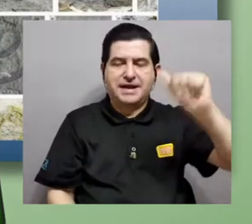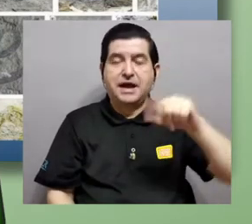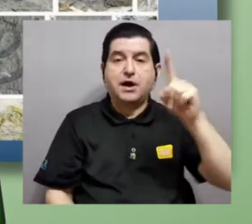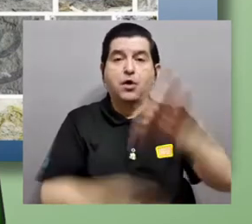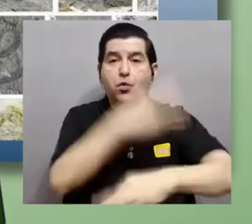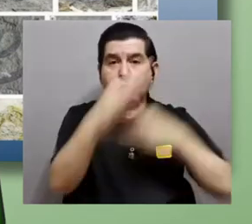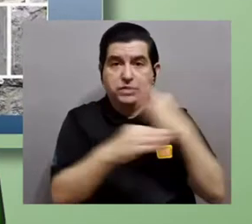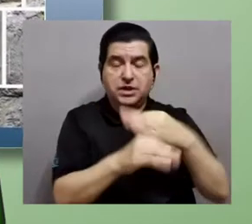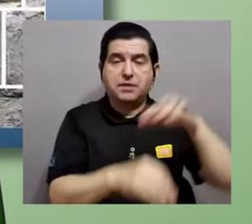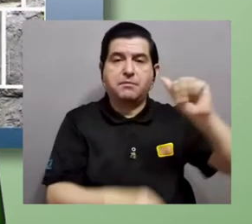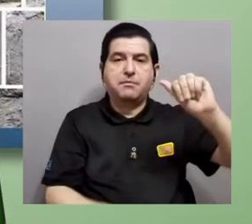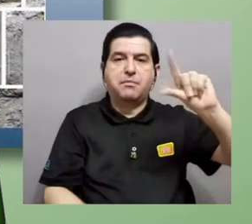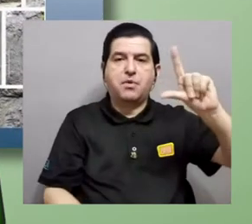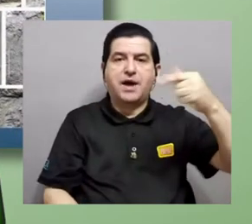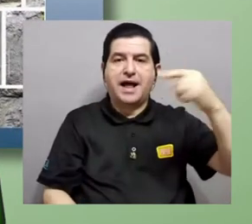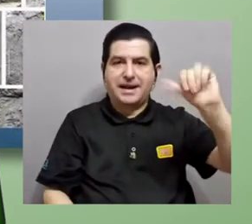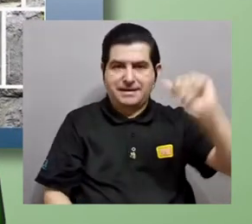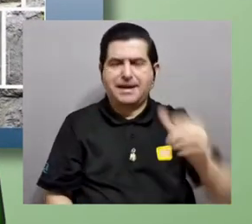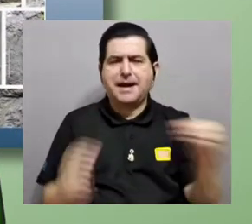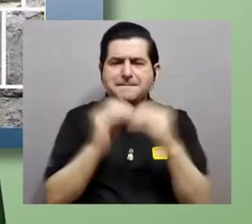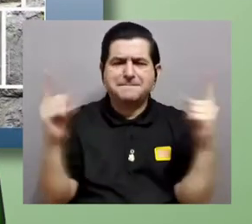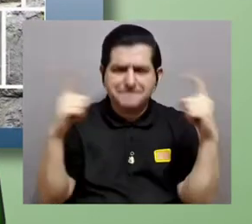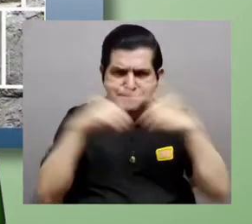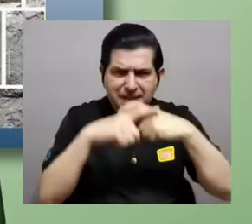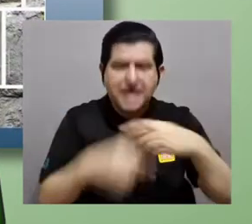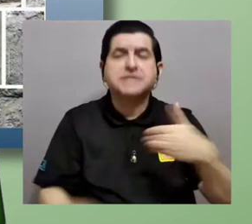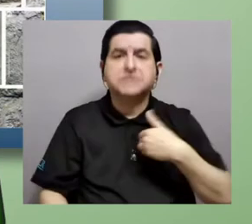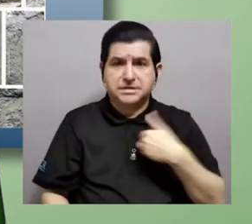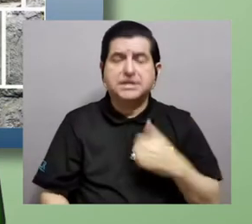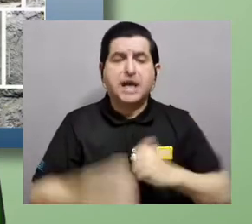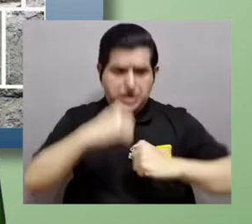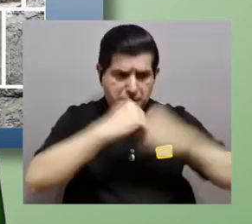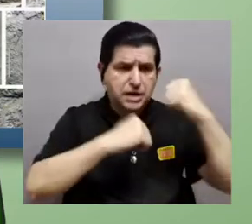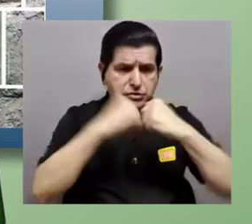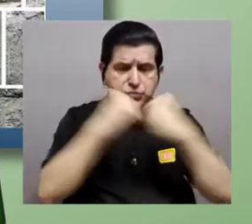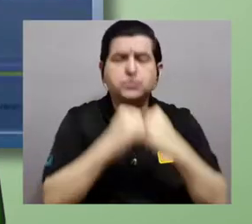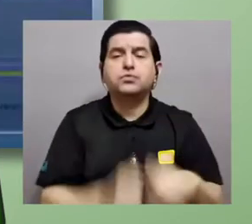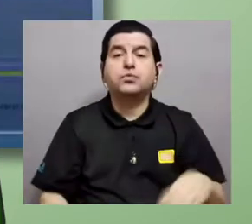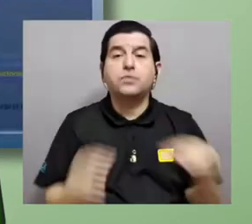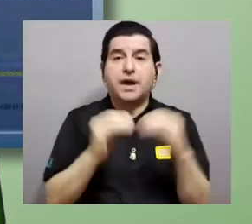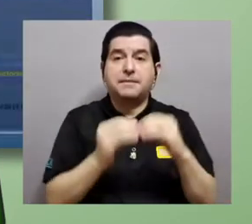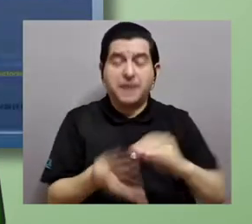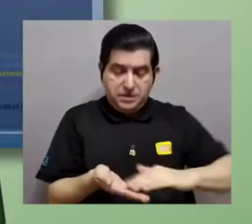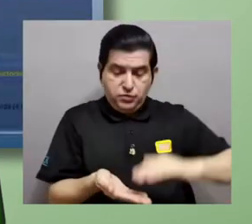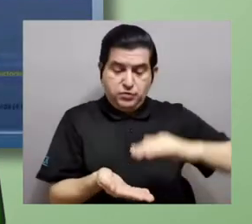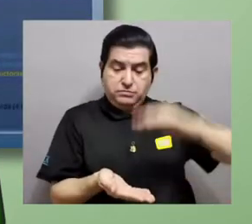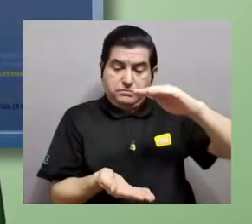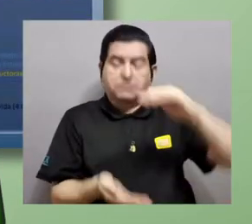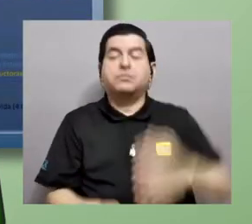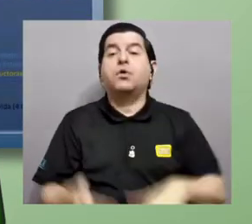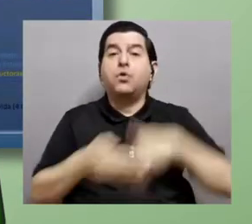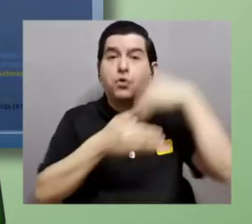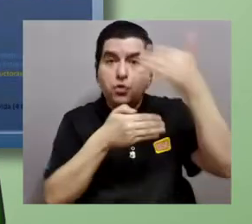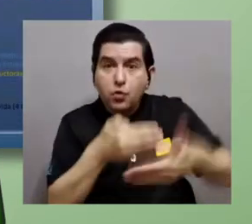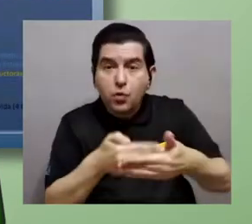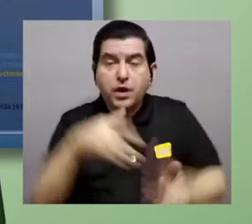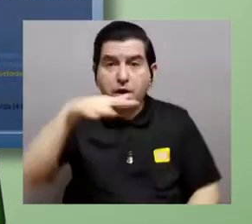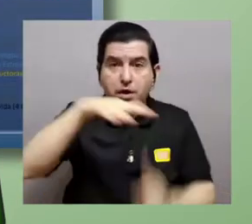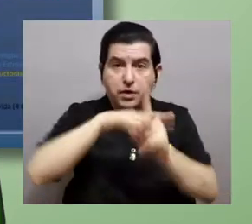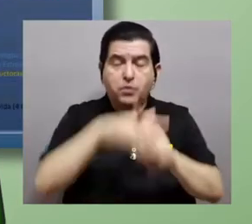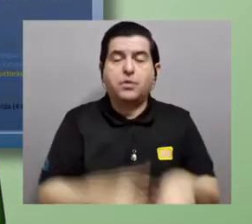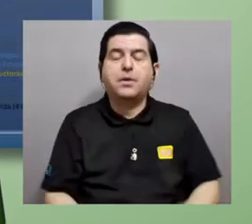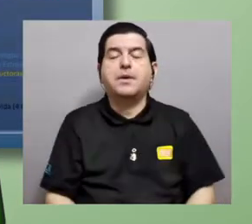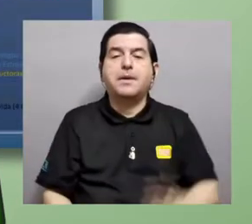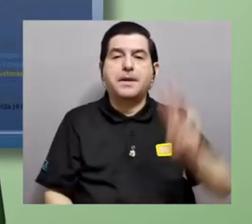eucariota, porque es más compleja, tiene rigidez estructural y es de mayor tamaño. Luego tenemos la